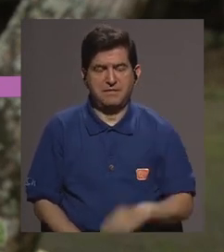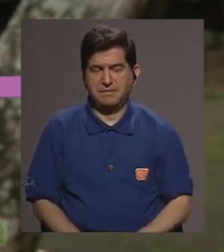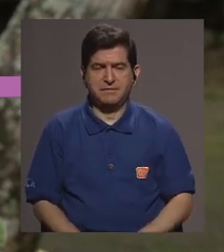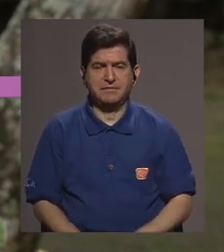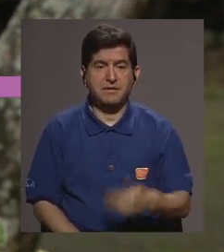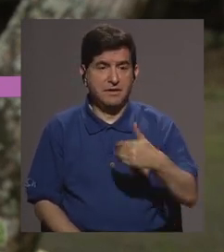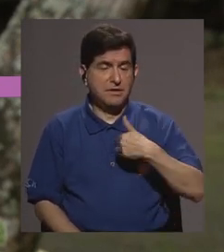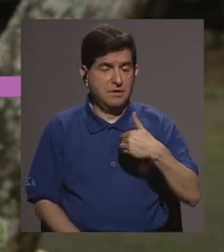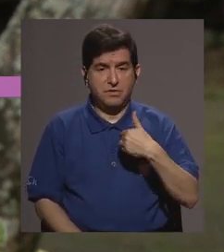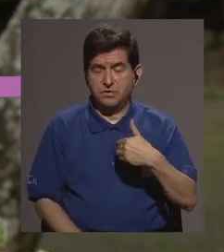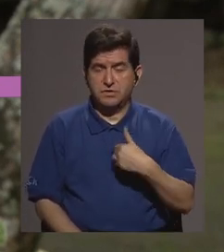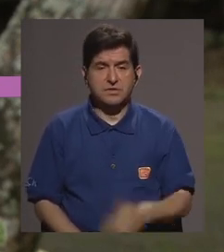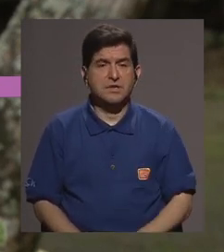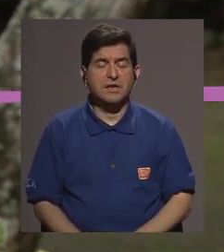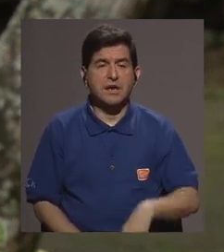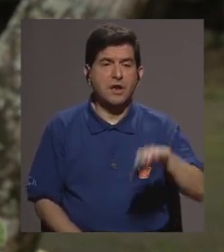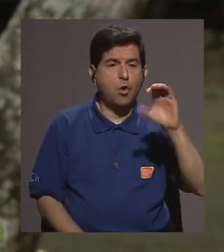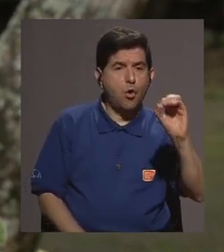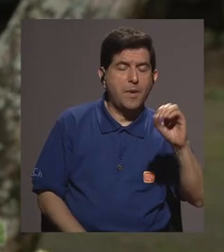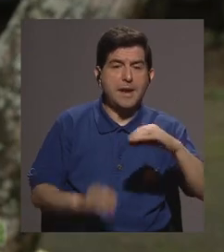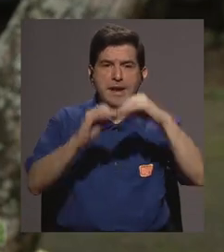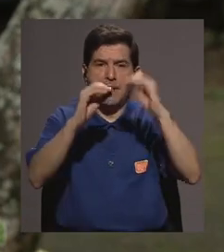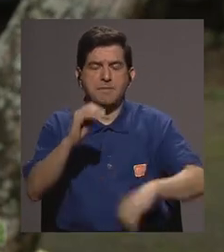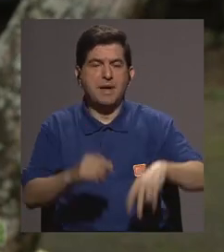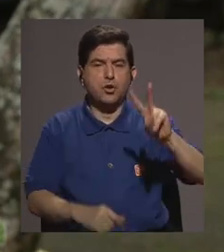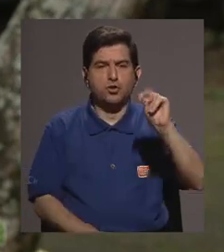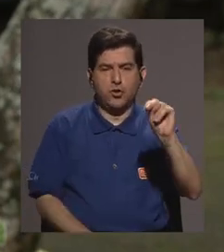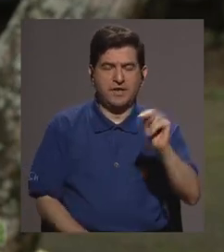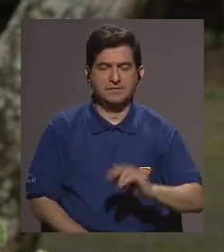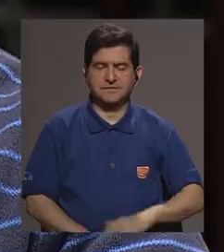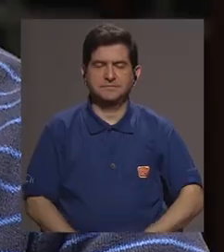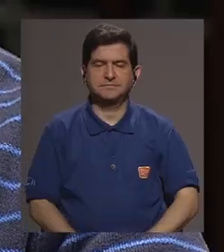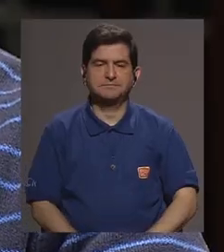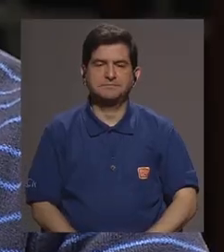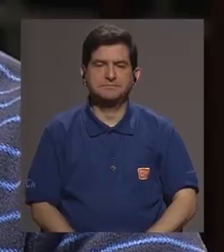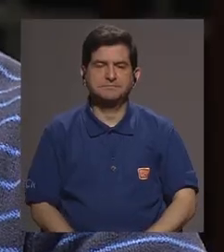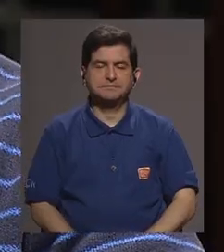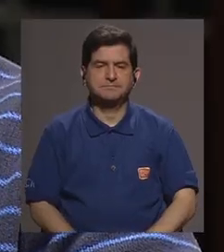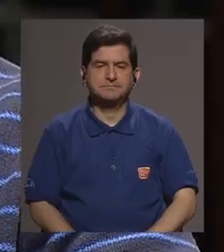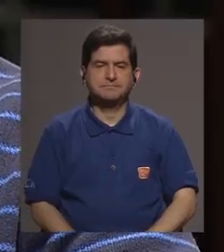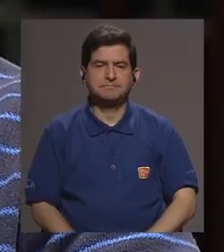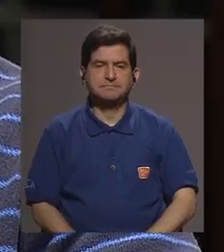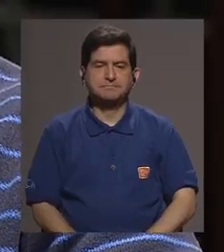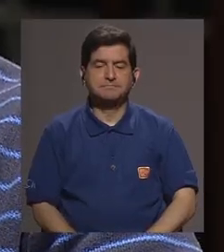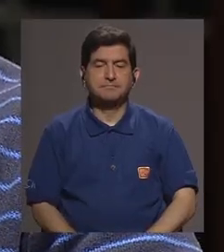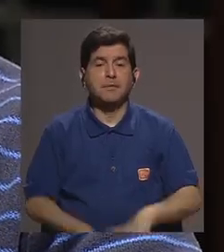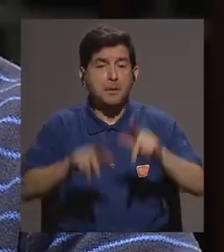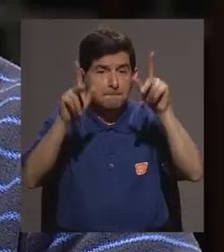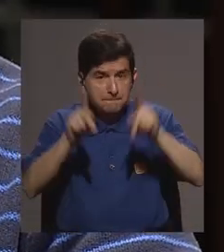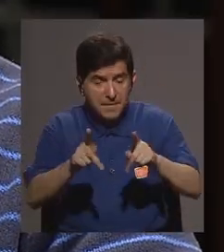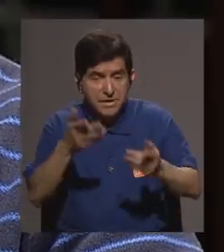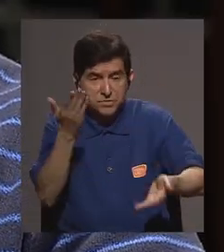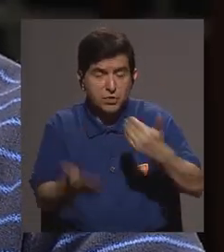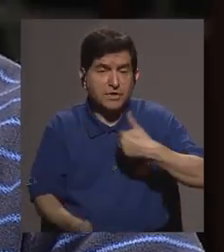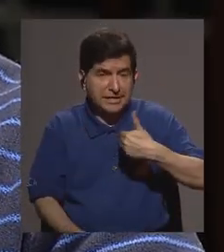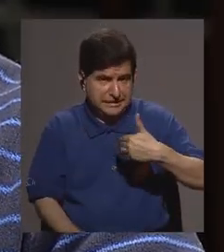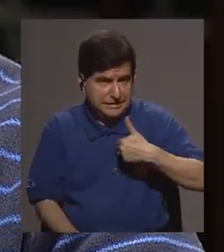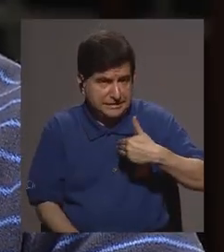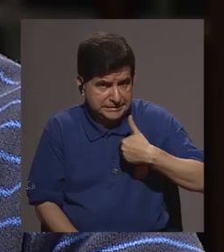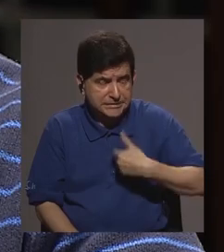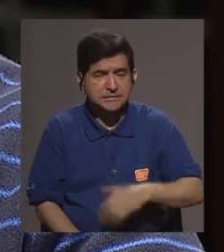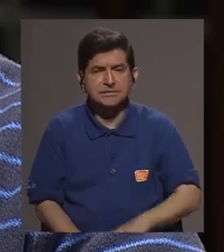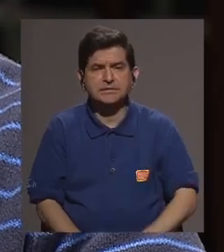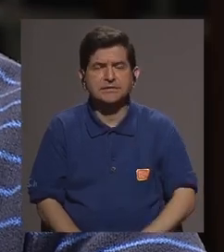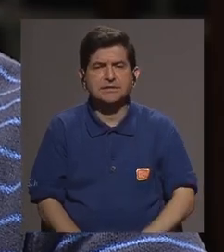recuerde pues no hemos tenido casos de malaria ovale y mucho menos de nolesi doctor y bueno si una persona tiene